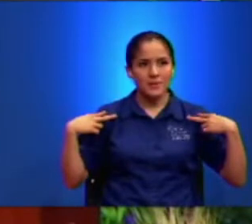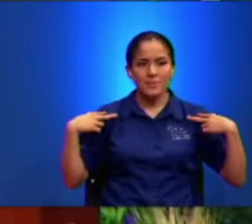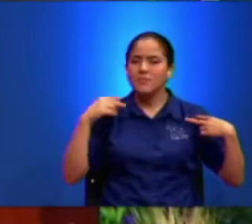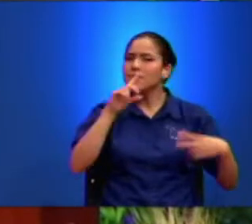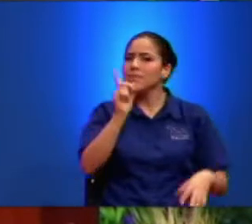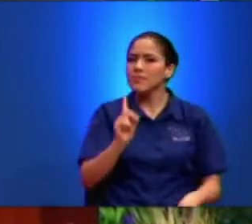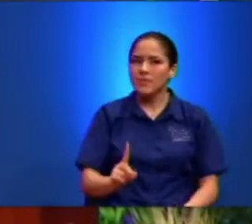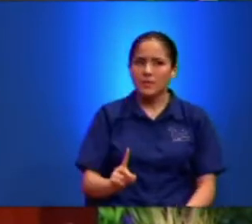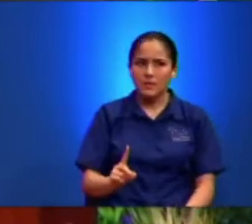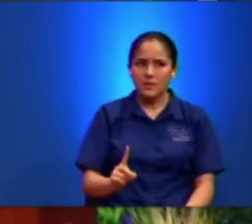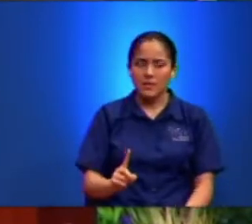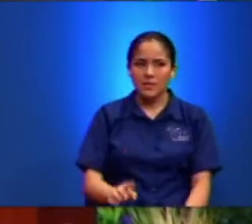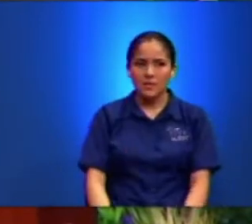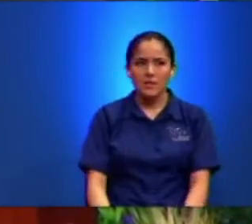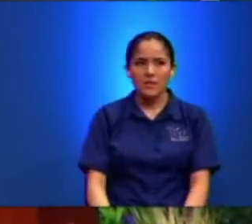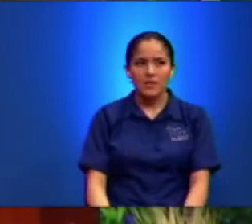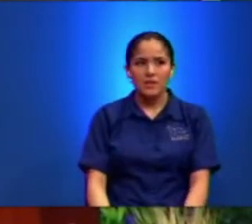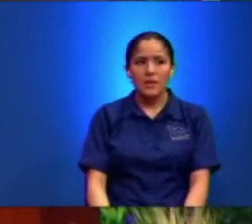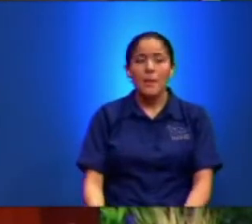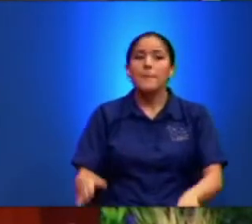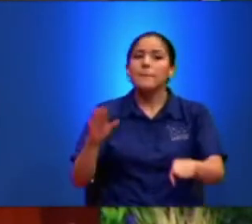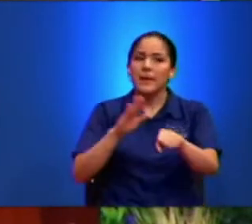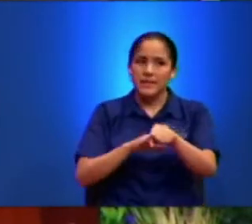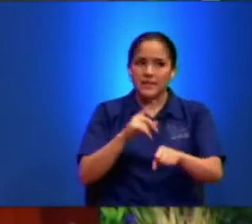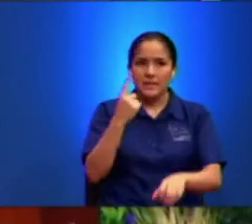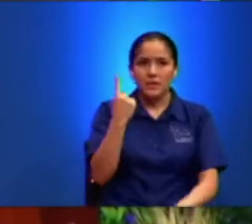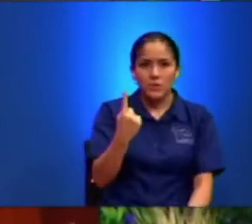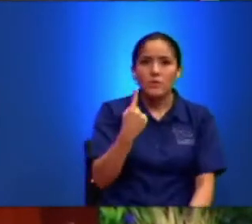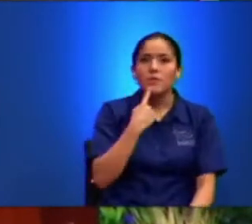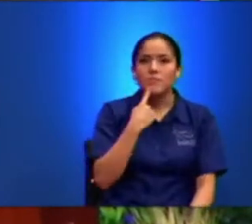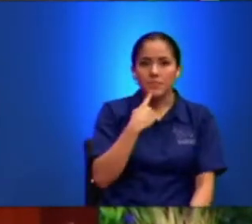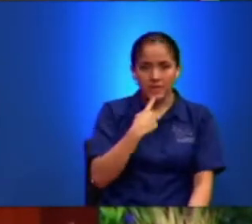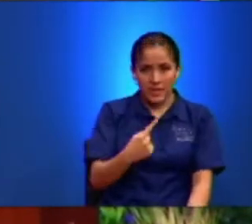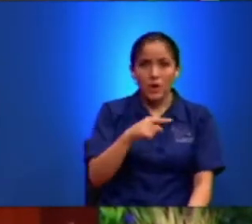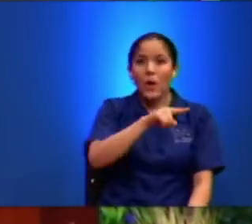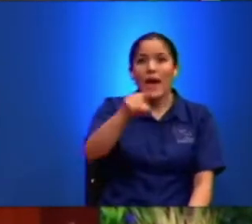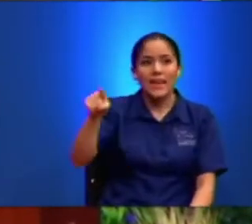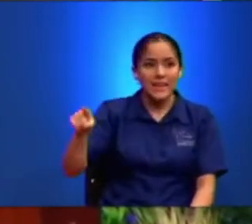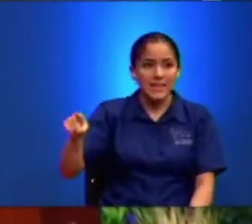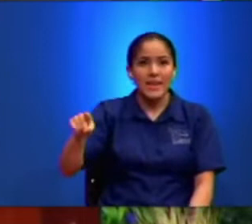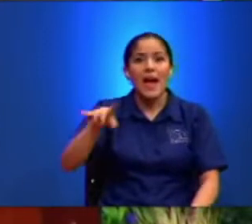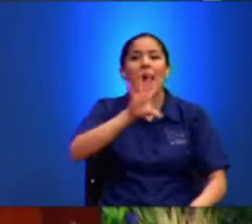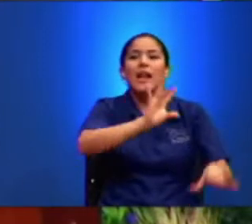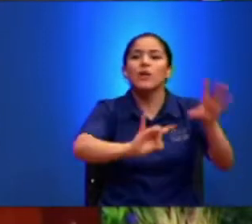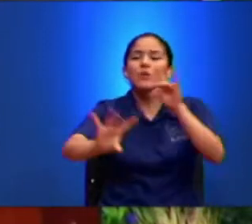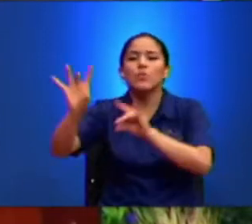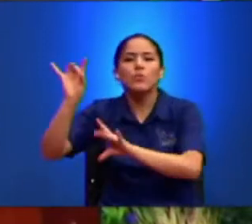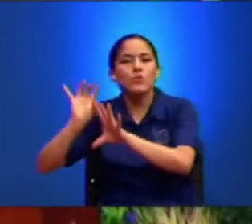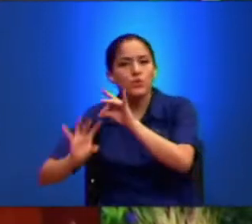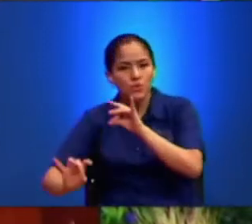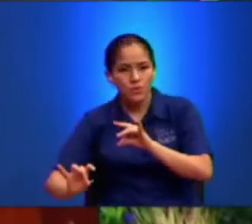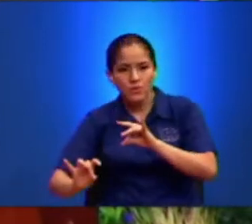Y No Será Que Es Más De Uno Porque Él Dijo Aquí En Plural Algunos